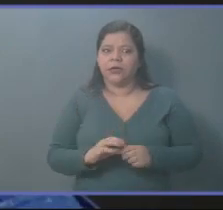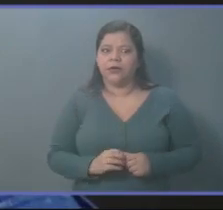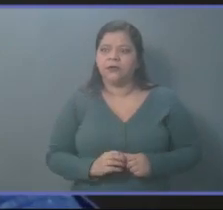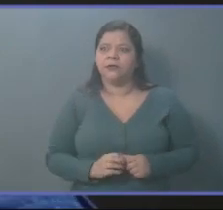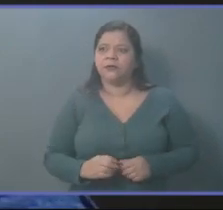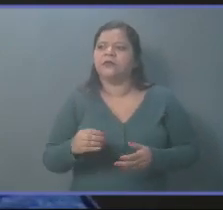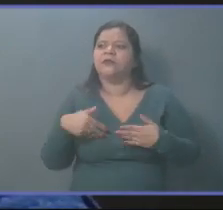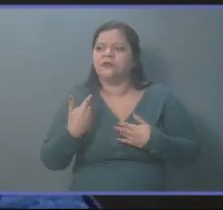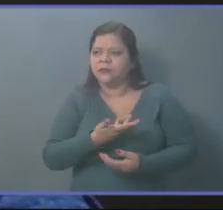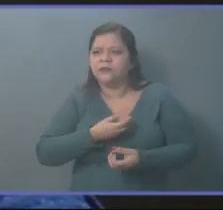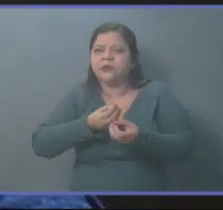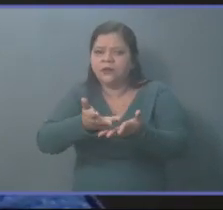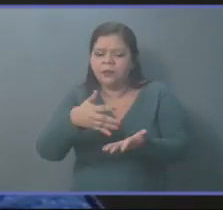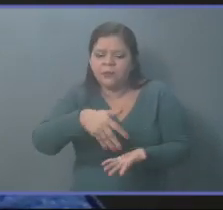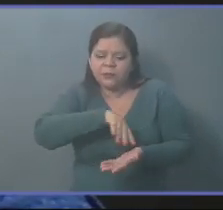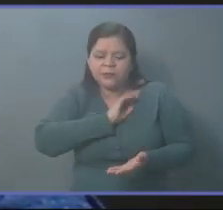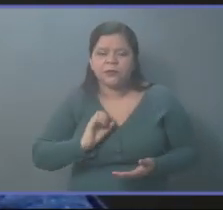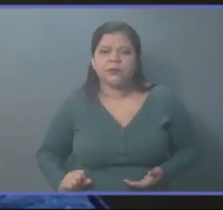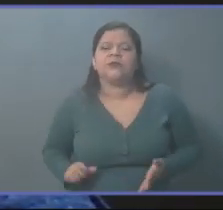salvadoreña?